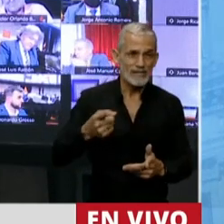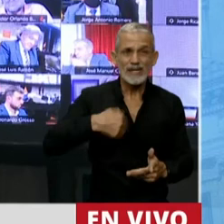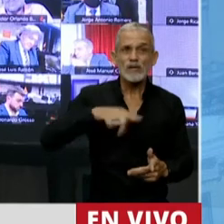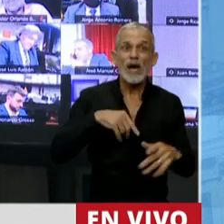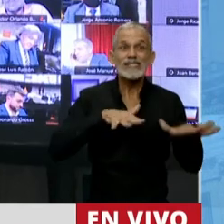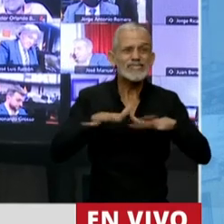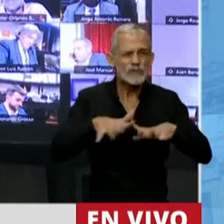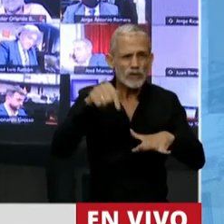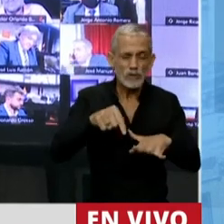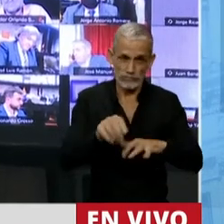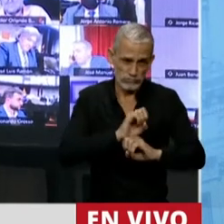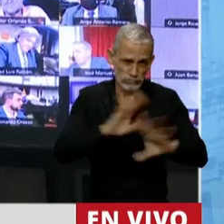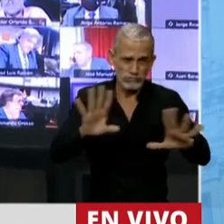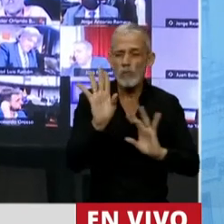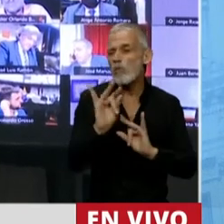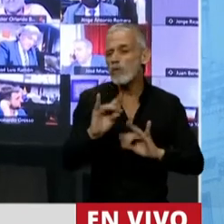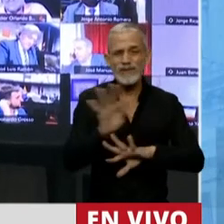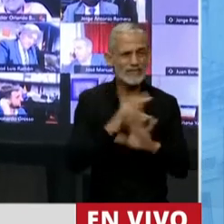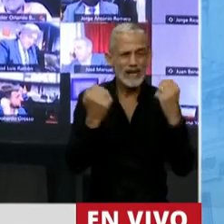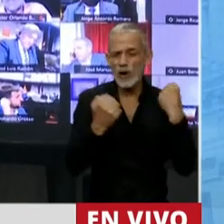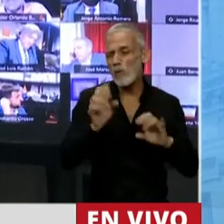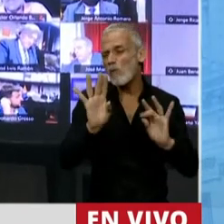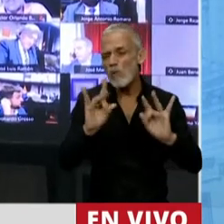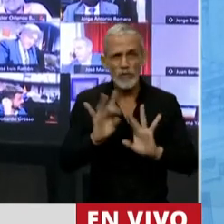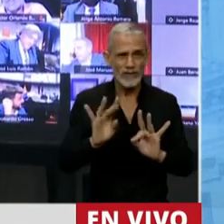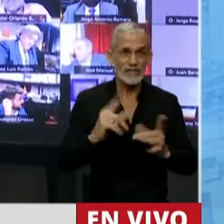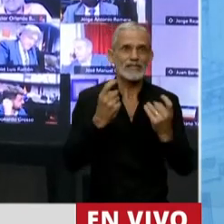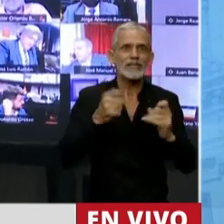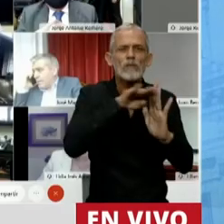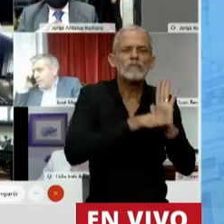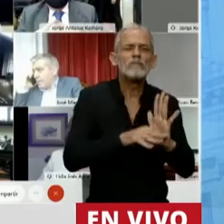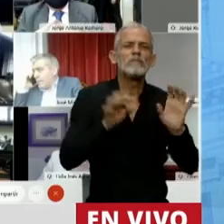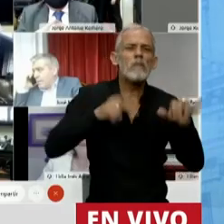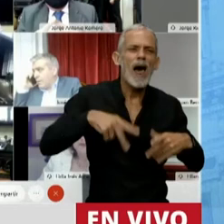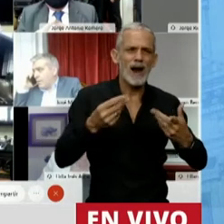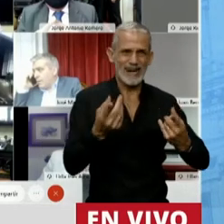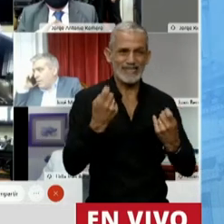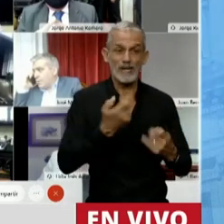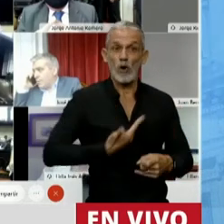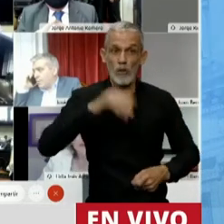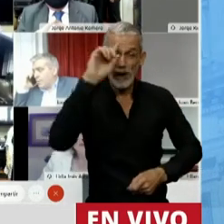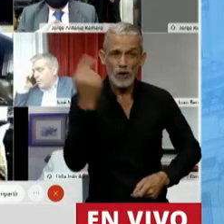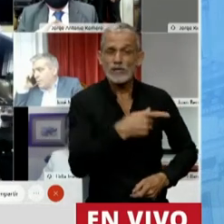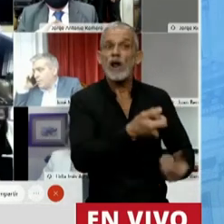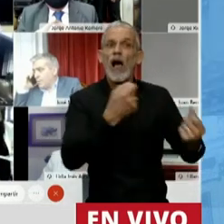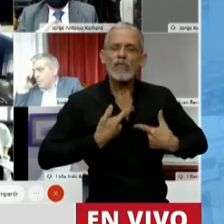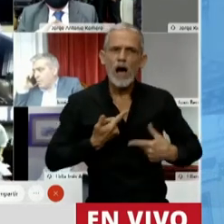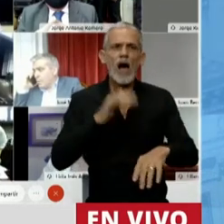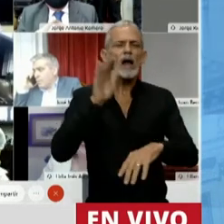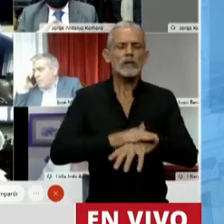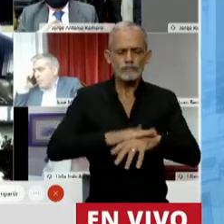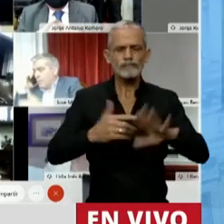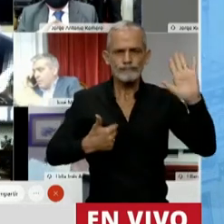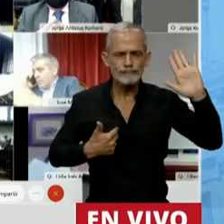en una situación tremendamente compleja de la economía, necesitamos un programa y necesitamos que el gobierno nacional asuma